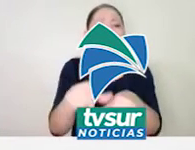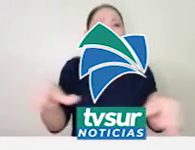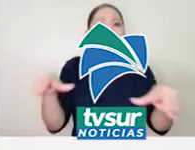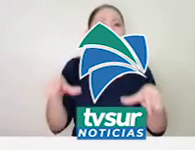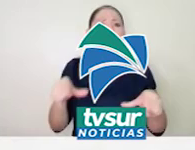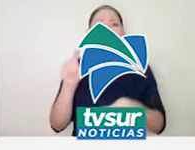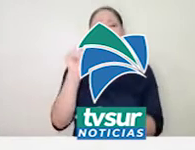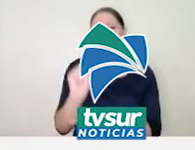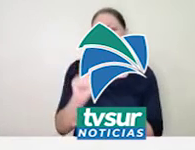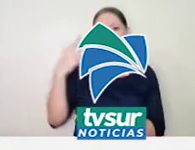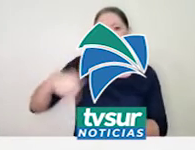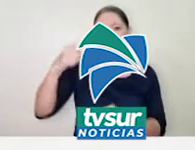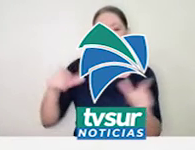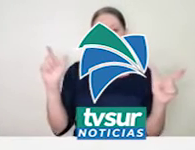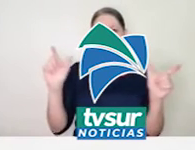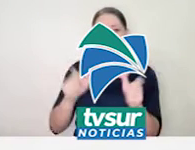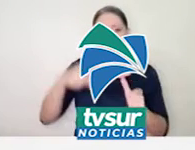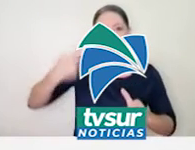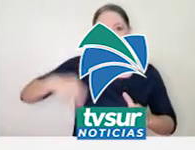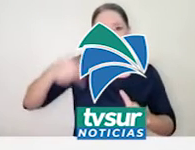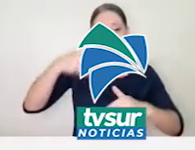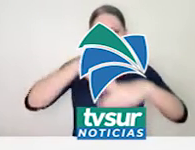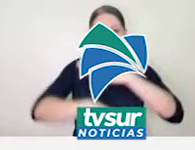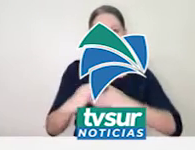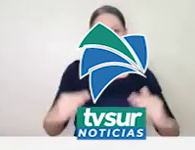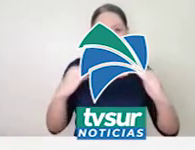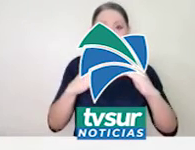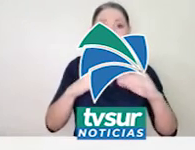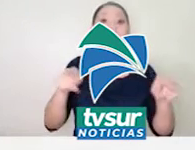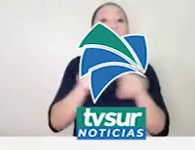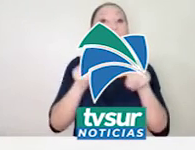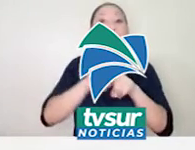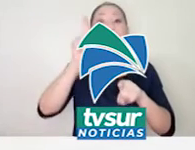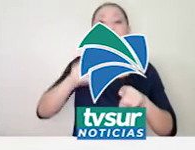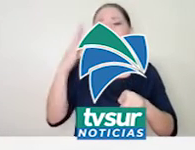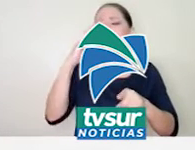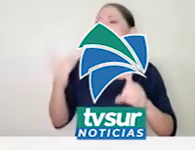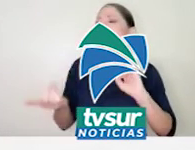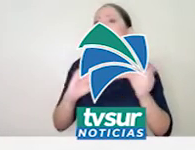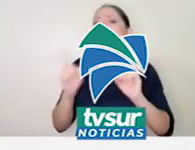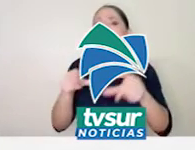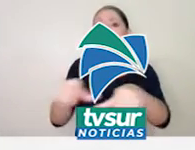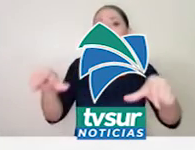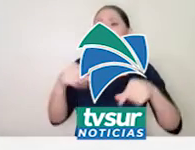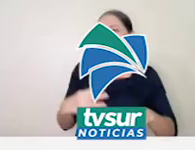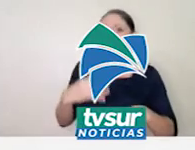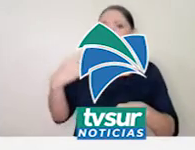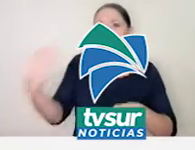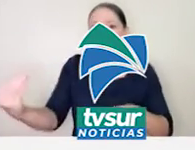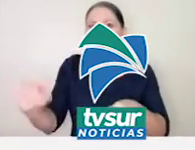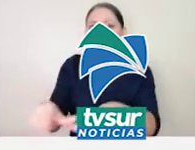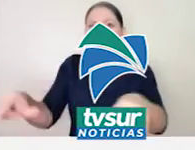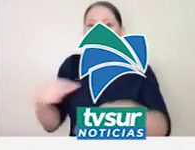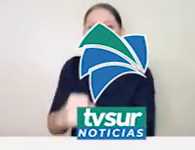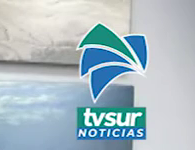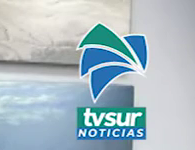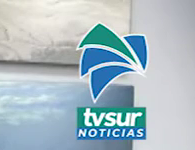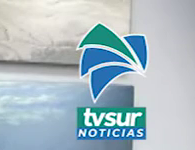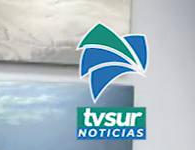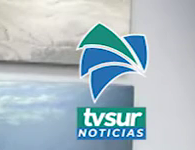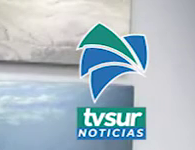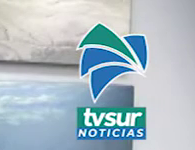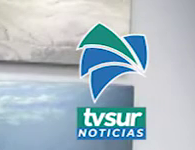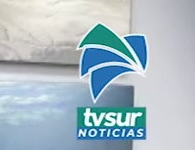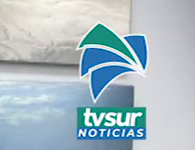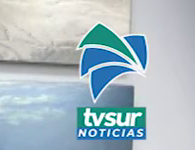explica la importancia de estar preparados y participar activamente de este simulacro. La probabilidad de que ocurra un terremoto en el día como en la noche